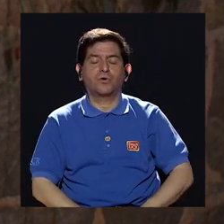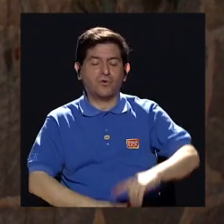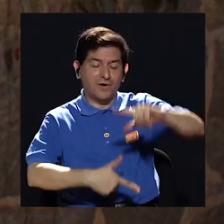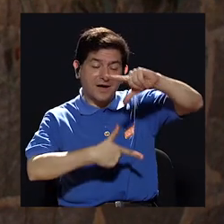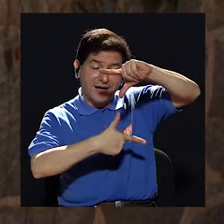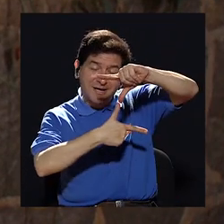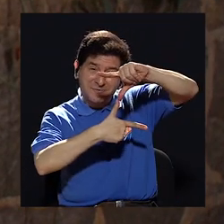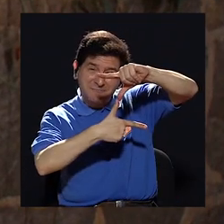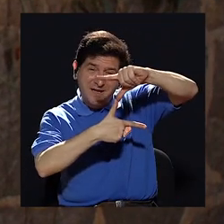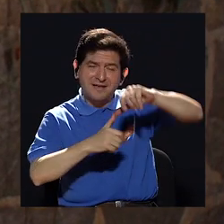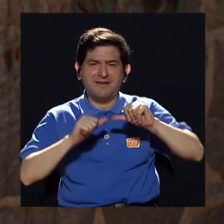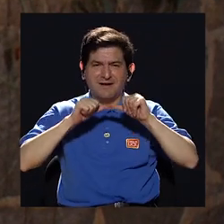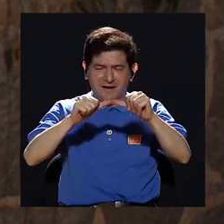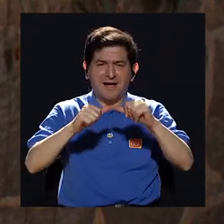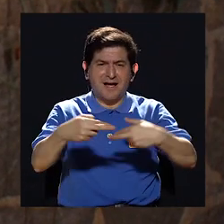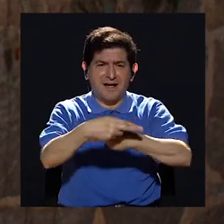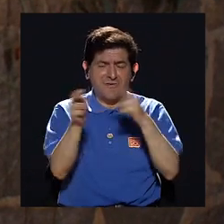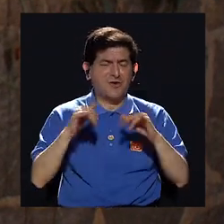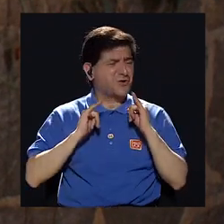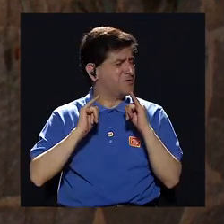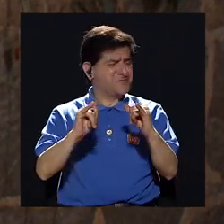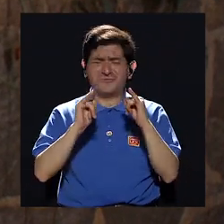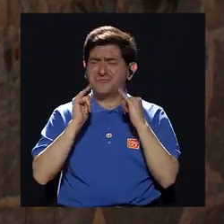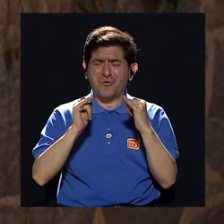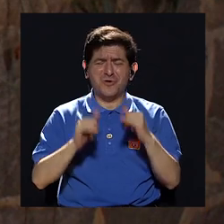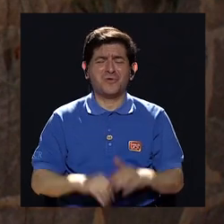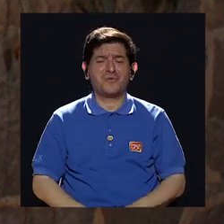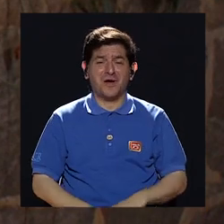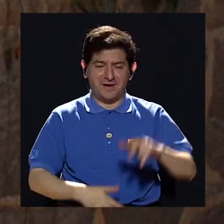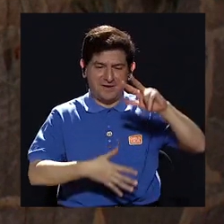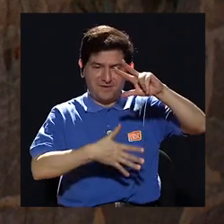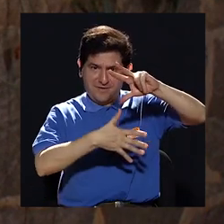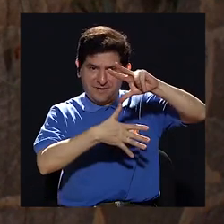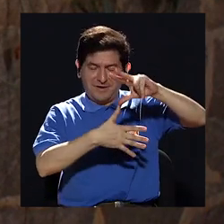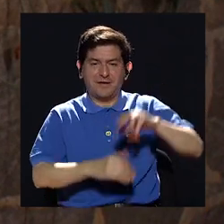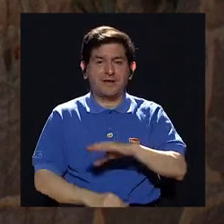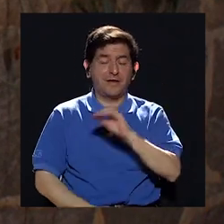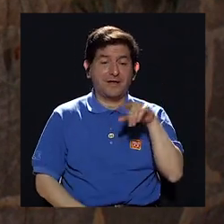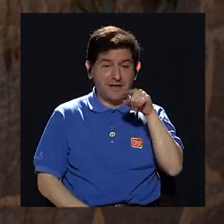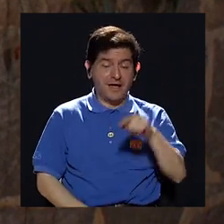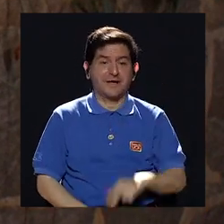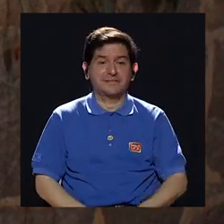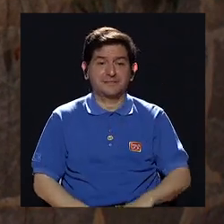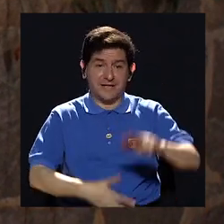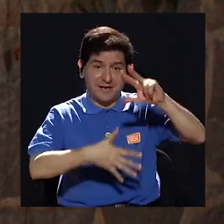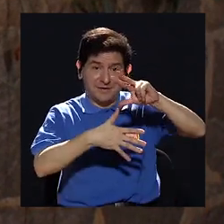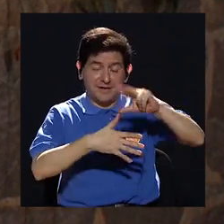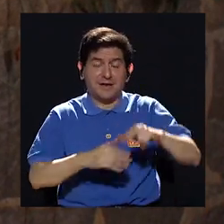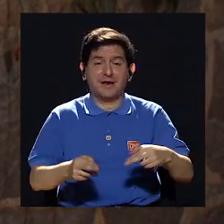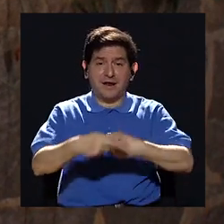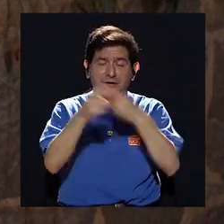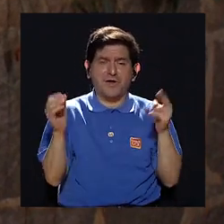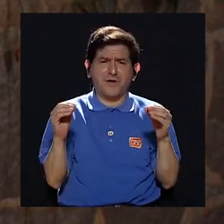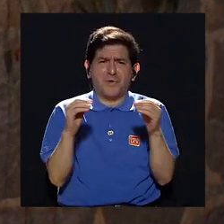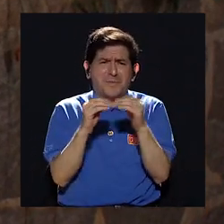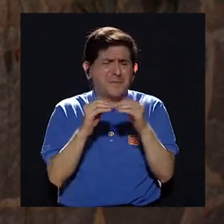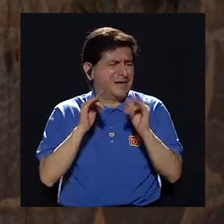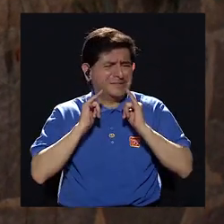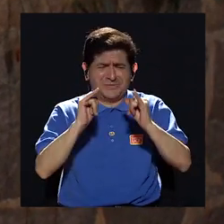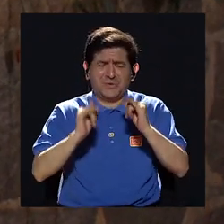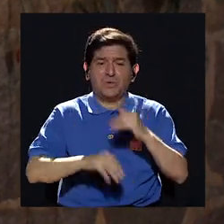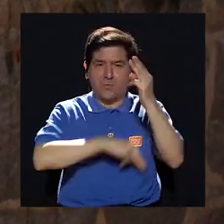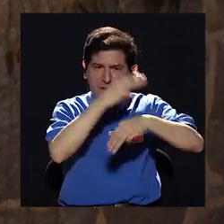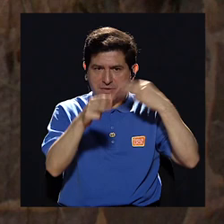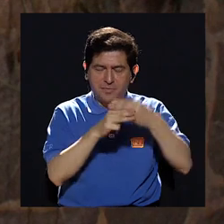sigue siendo la región más desigual de América Latina y América Latina es una de las regiones más desiguales del mundo es decir